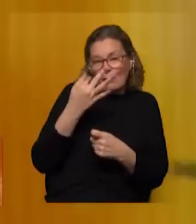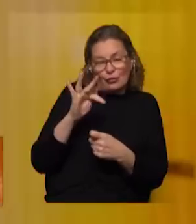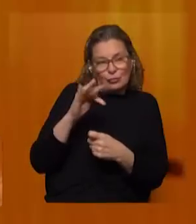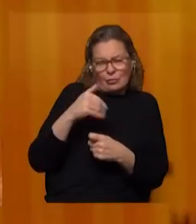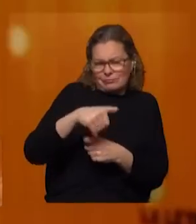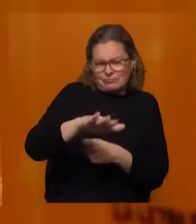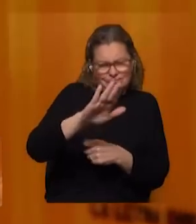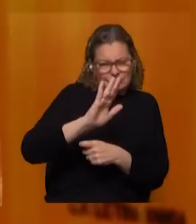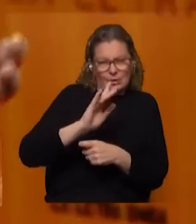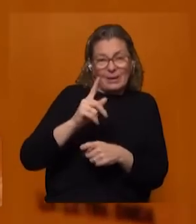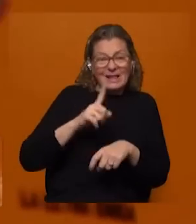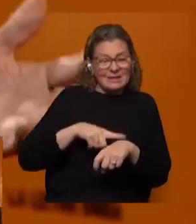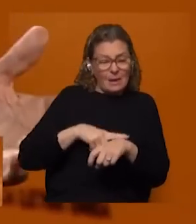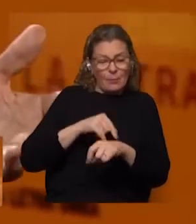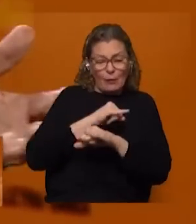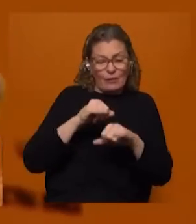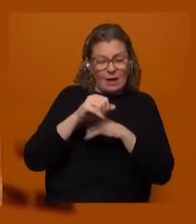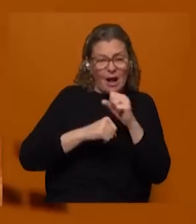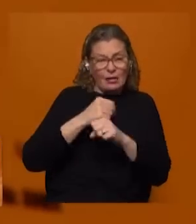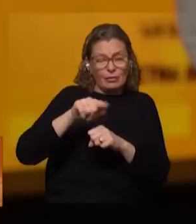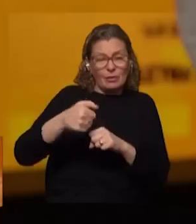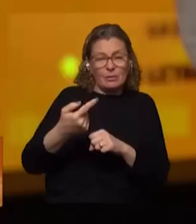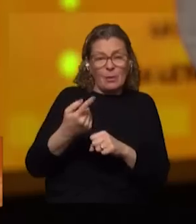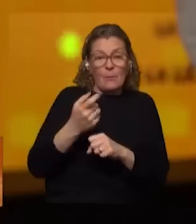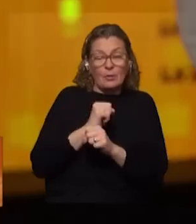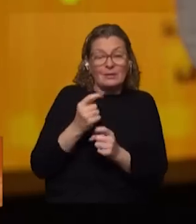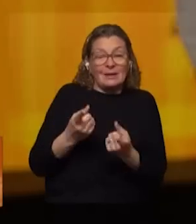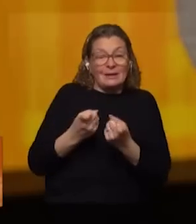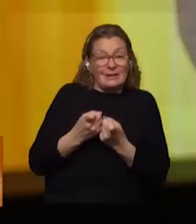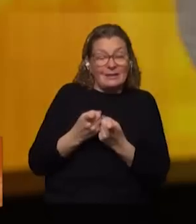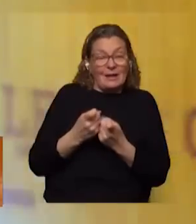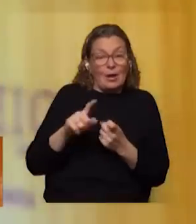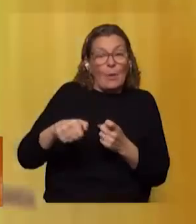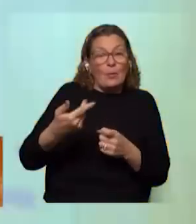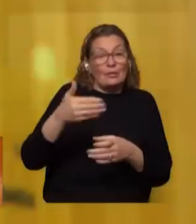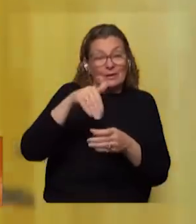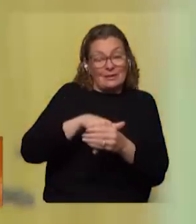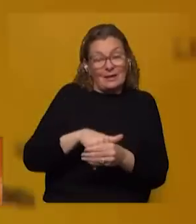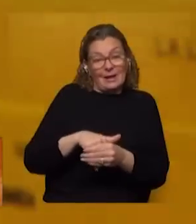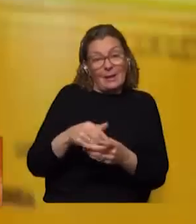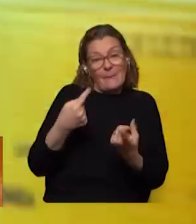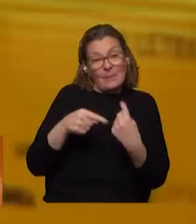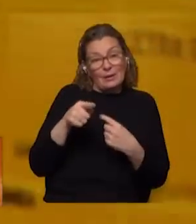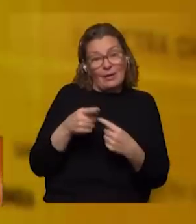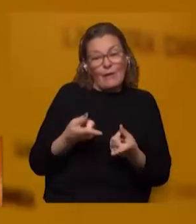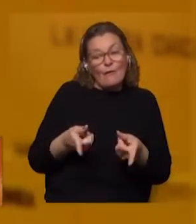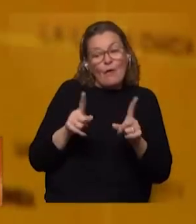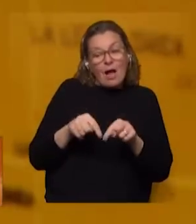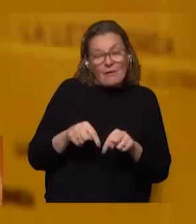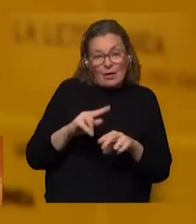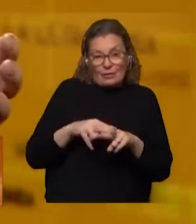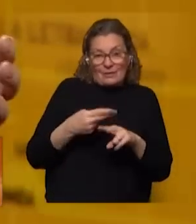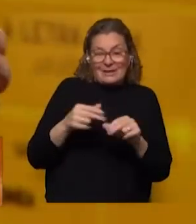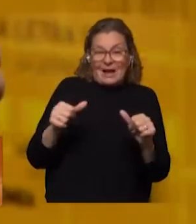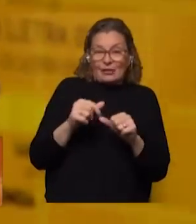una que se hizo para el periodo que termina el año que viene pero podría ser necesaria cara a las próximas elecciones bueno pero ahí se renueva o se